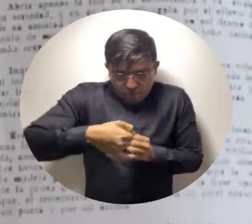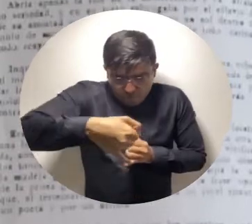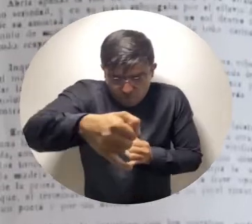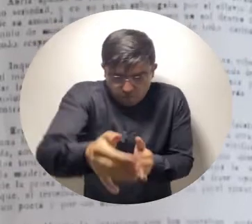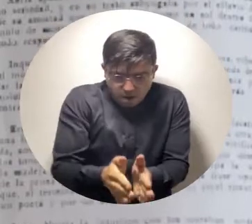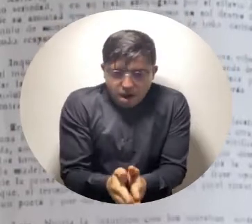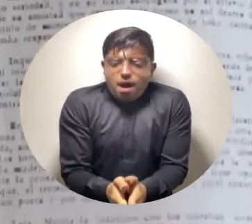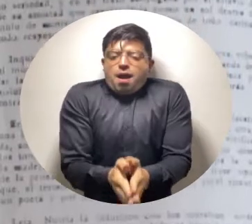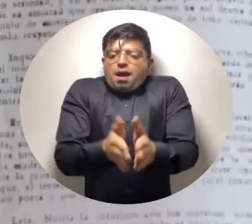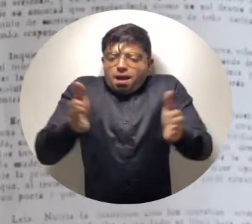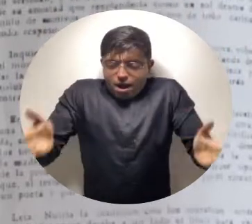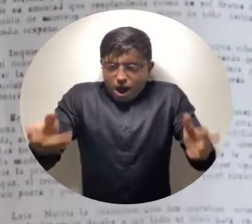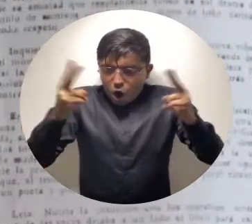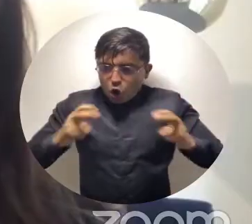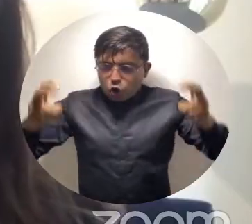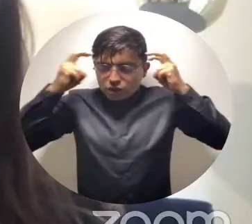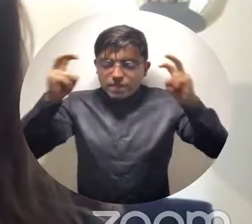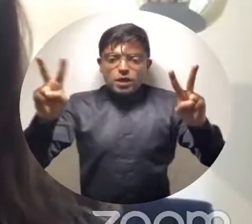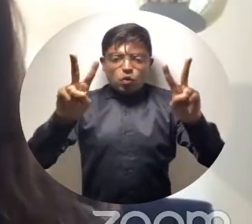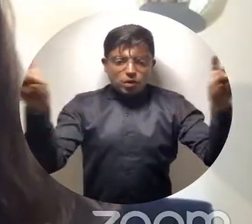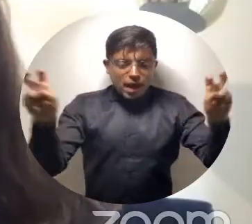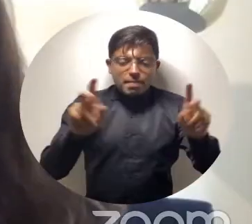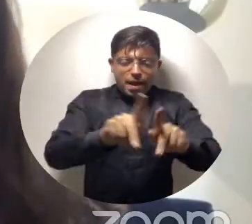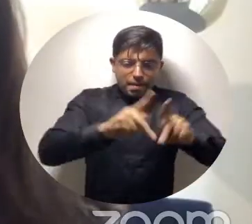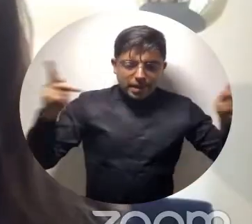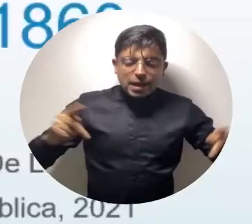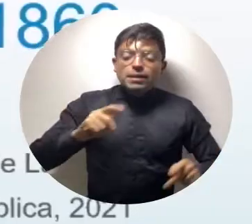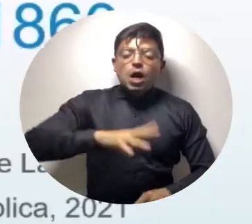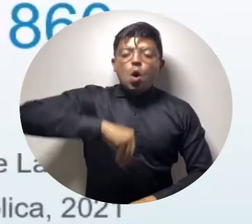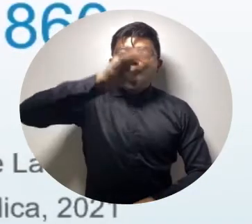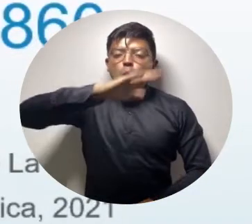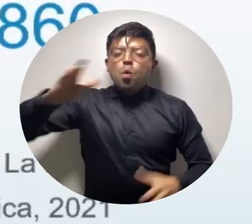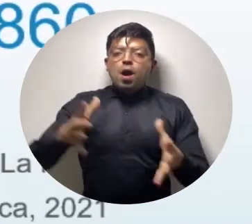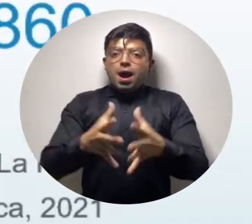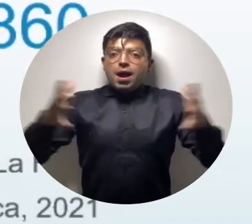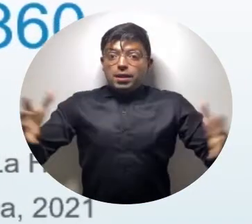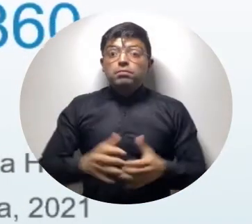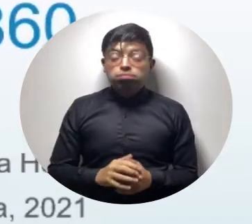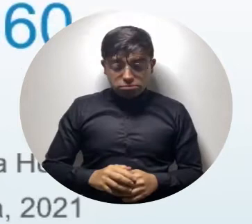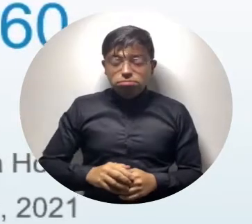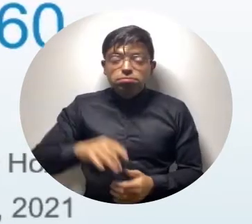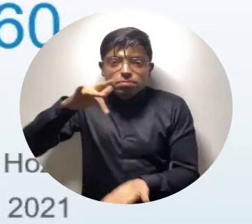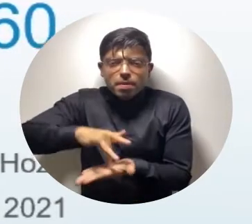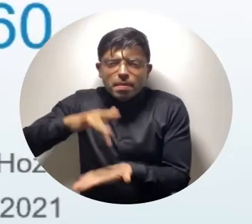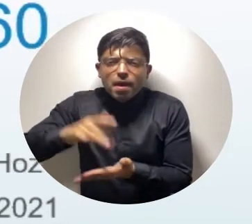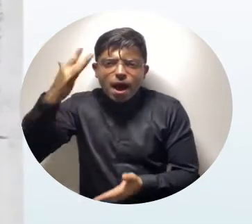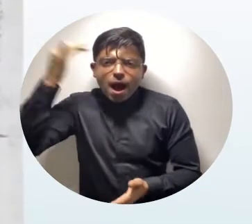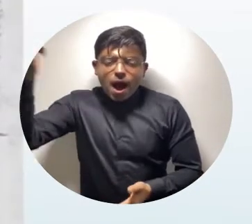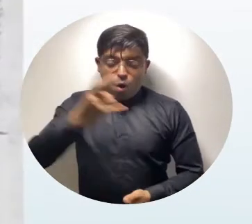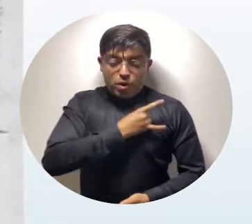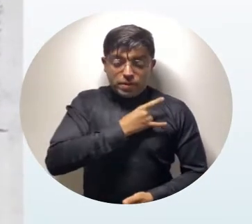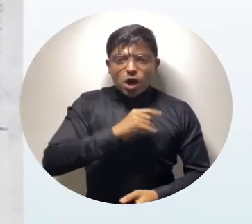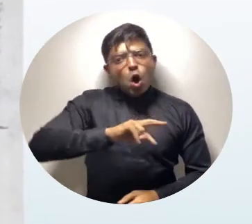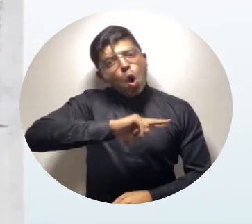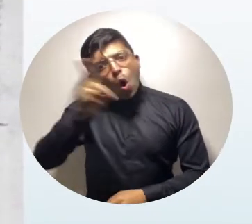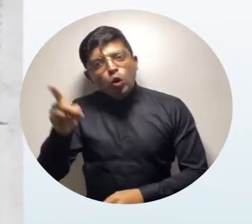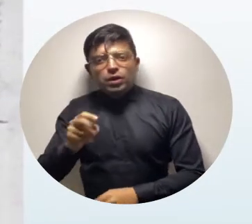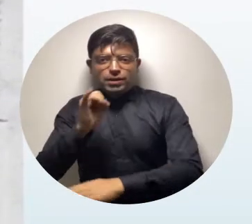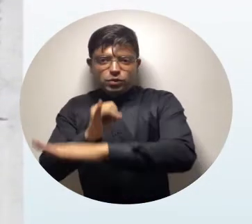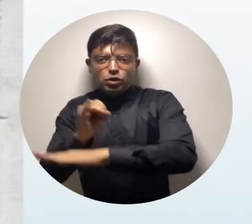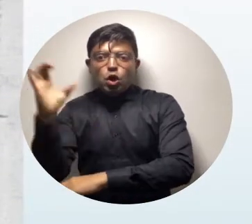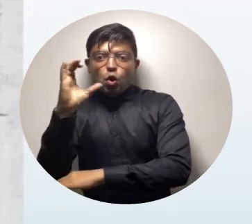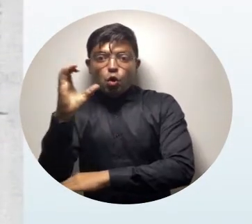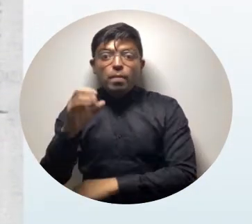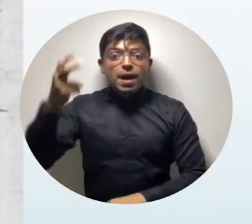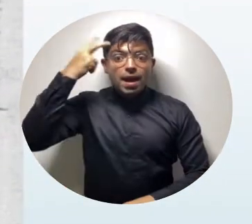tema de la prensa en el Magdalena Grande. Con la participación de académicos de la Alma Mater y de otras instituciones de Colombia, Inglaterra y